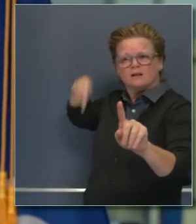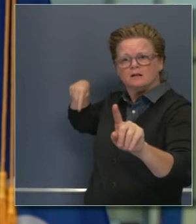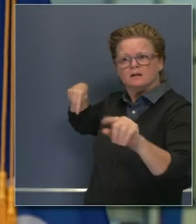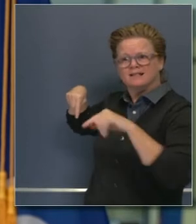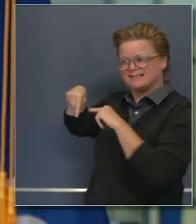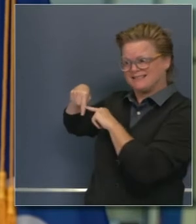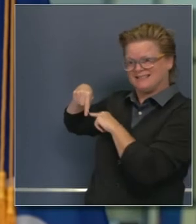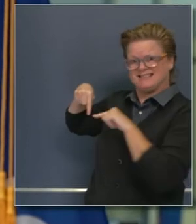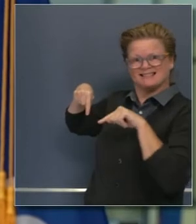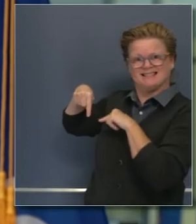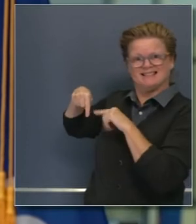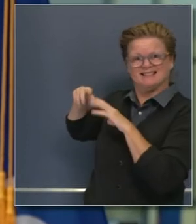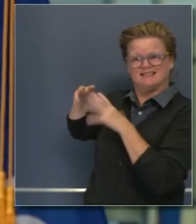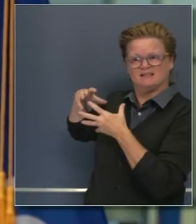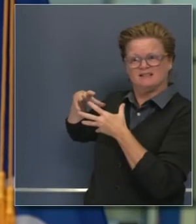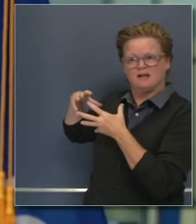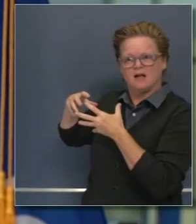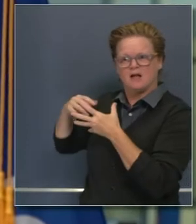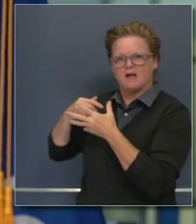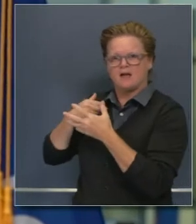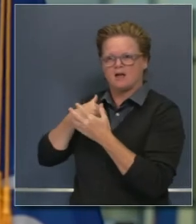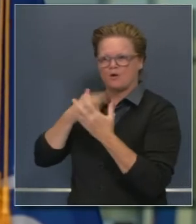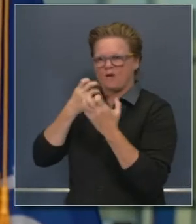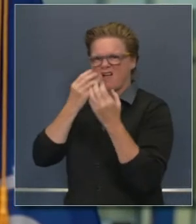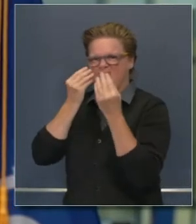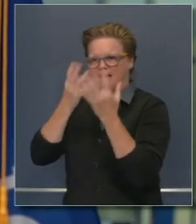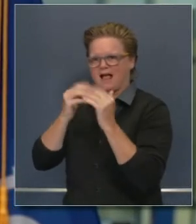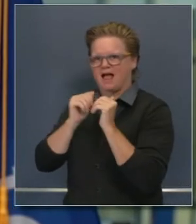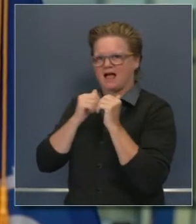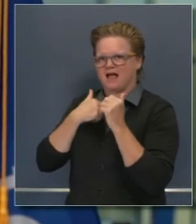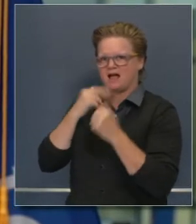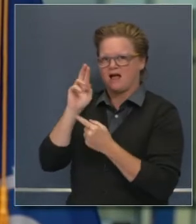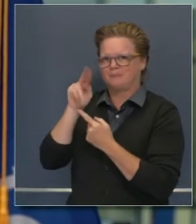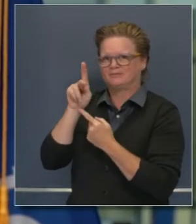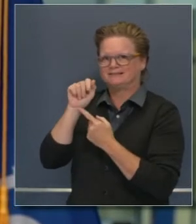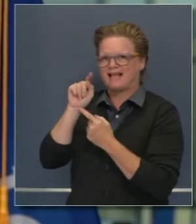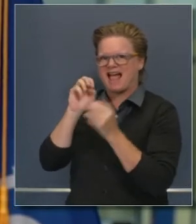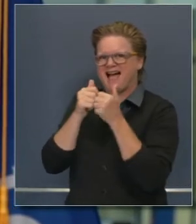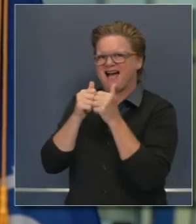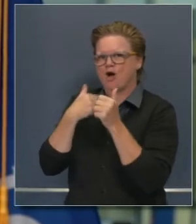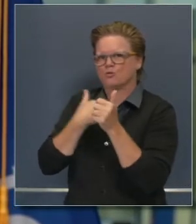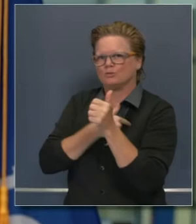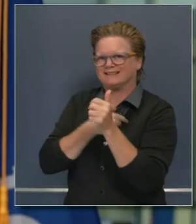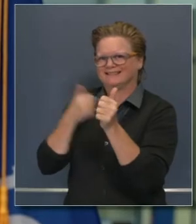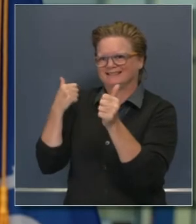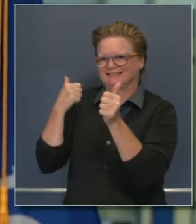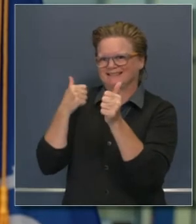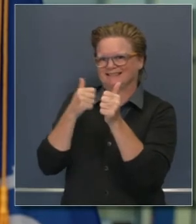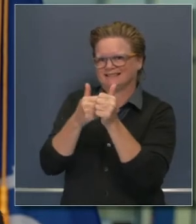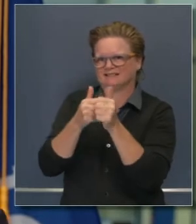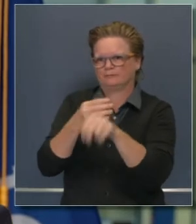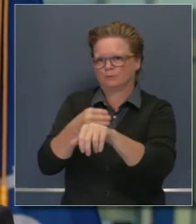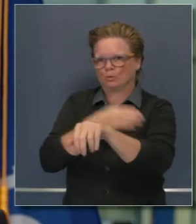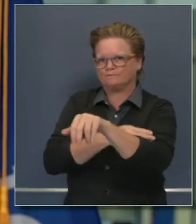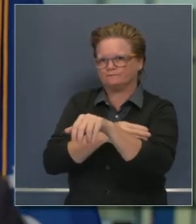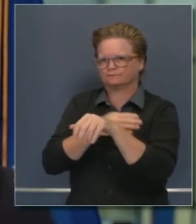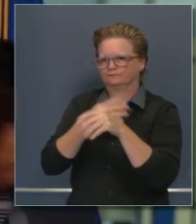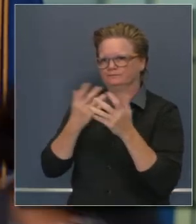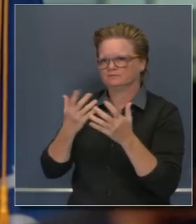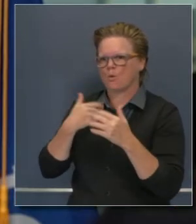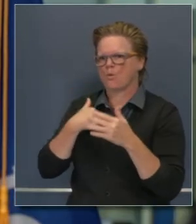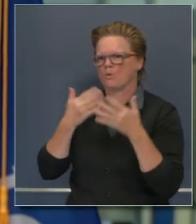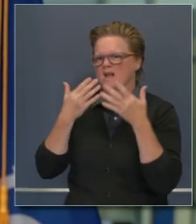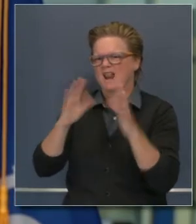este proceso. Para darles aspectos más técnicos de cómo se ha abreviado ese tiempo,